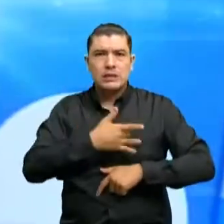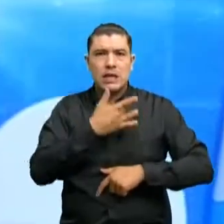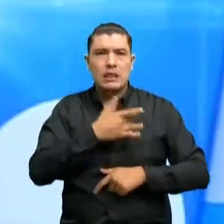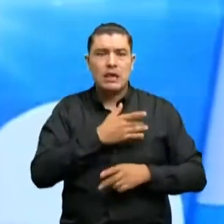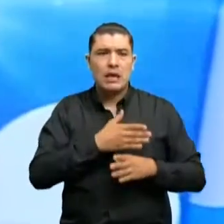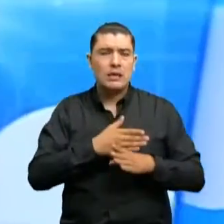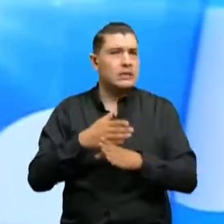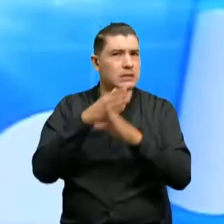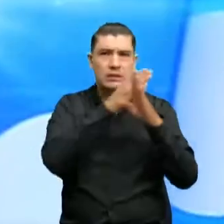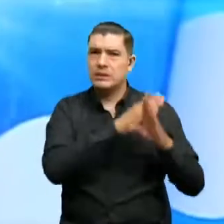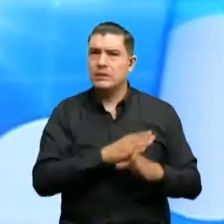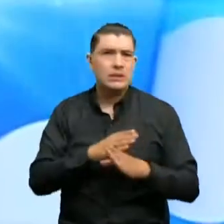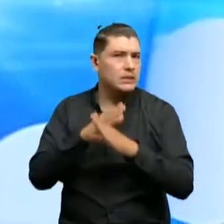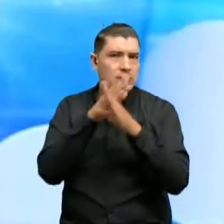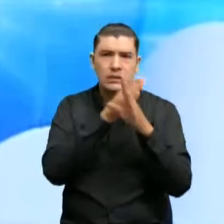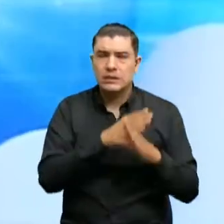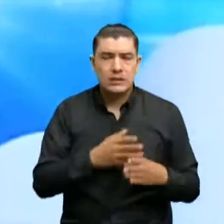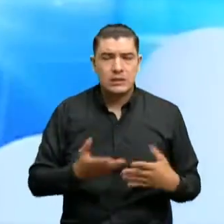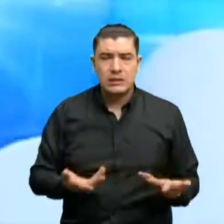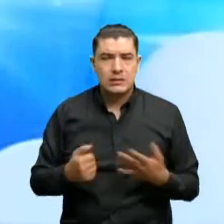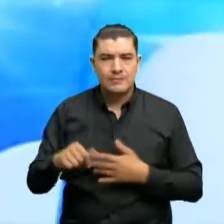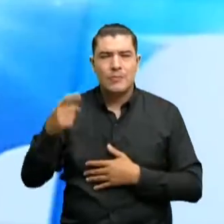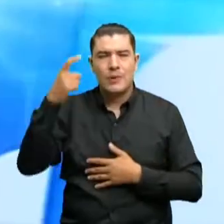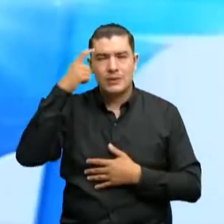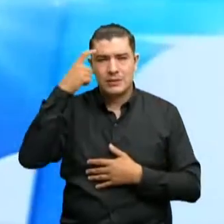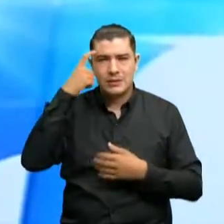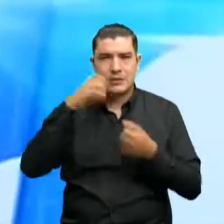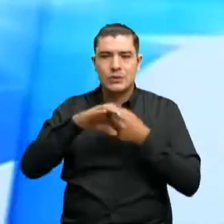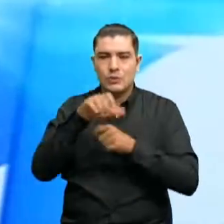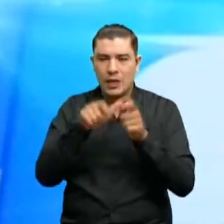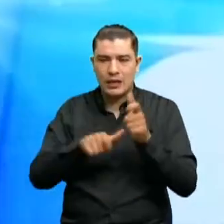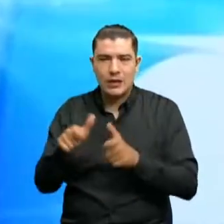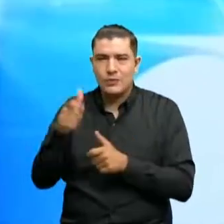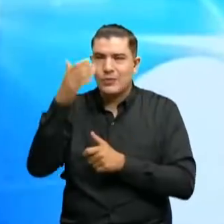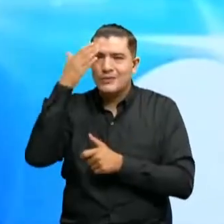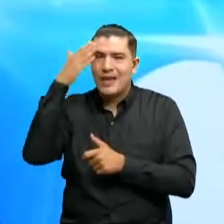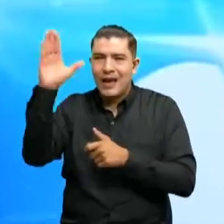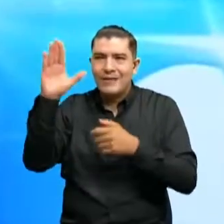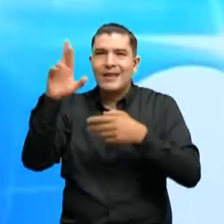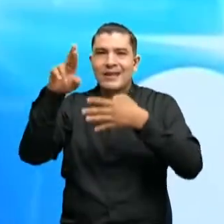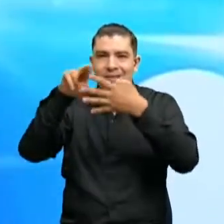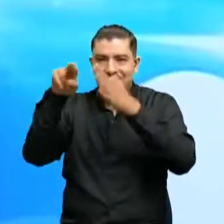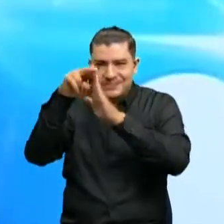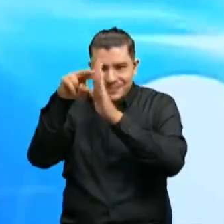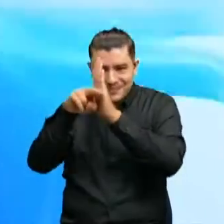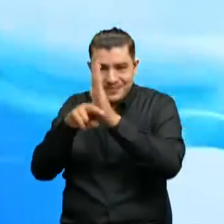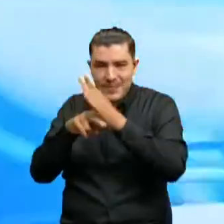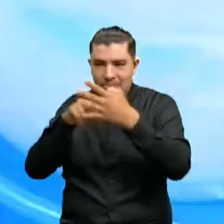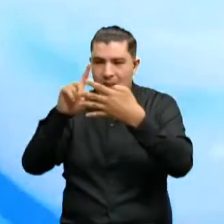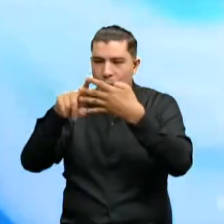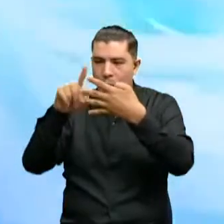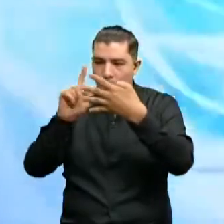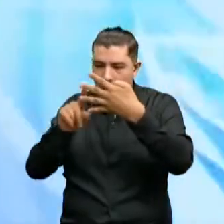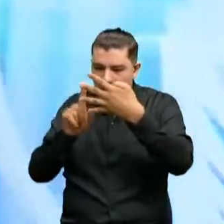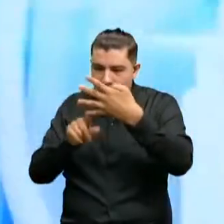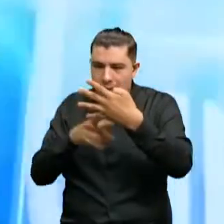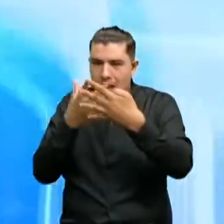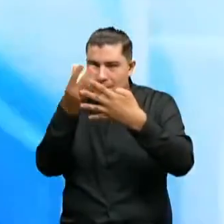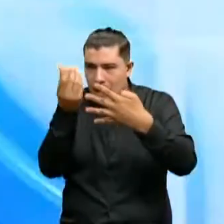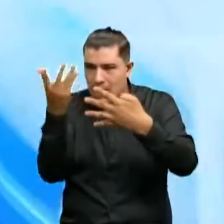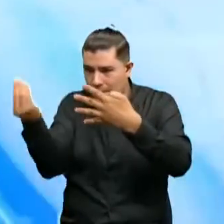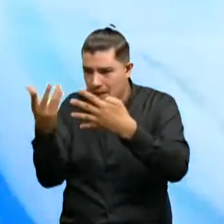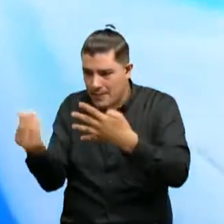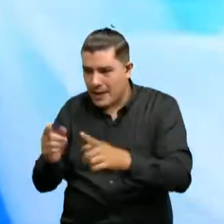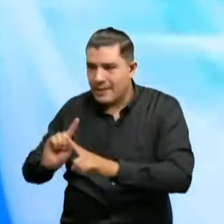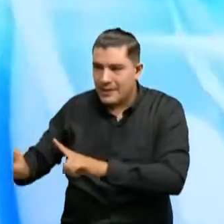pienso yo que no se ha dado el manejo adecuado a ciertos problemas que se podrían